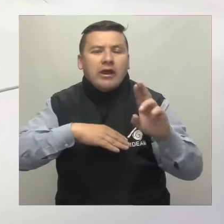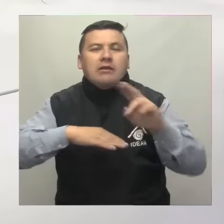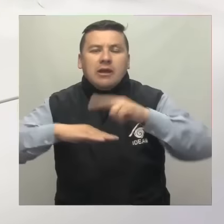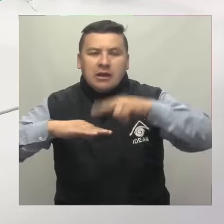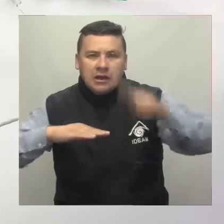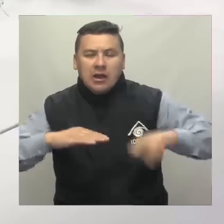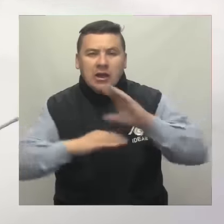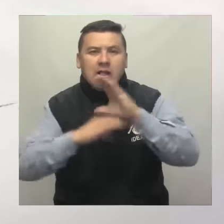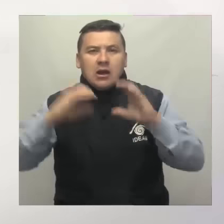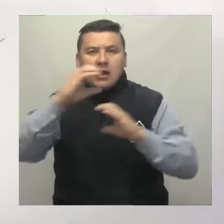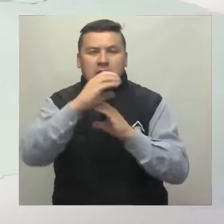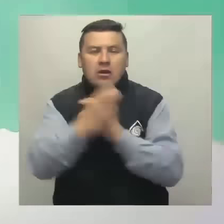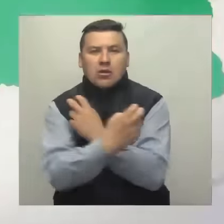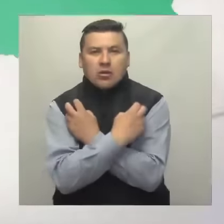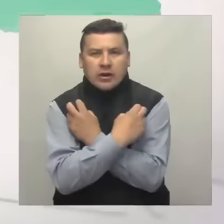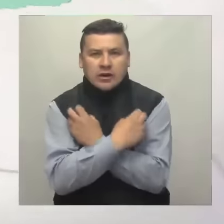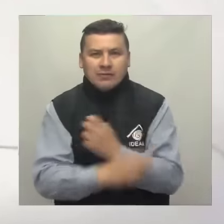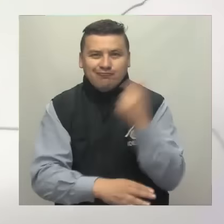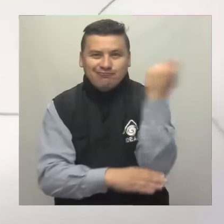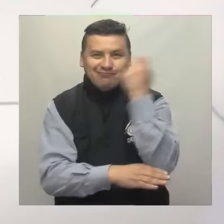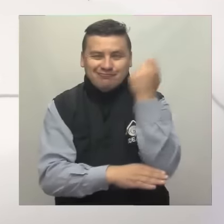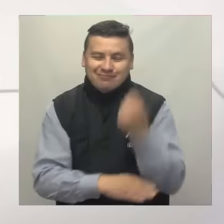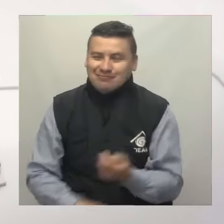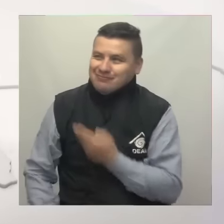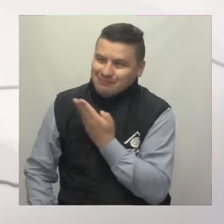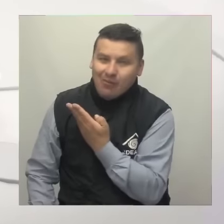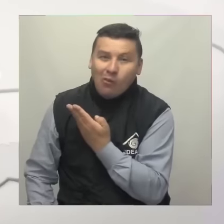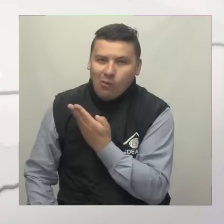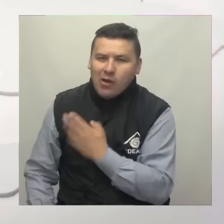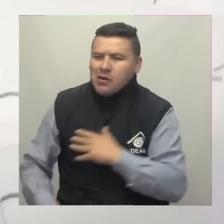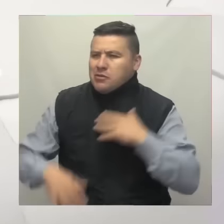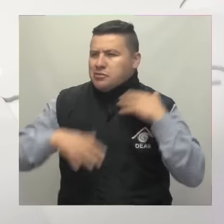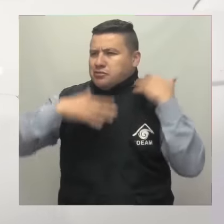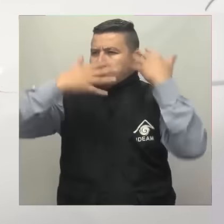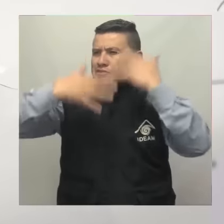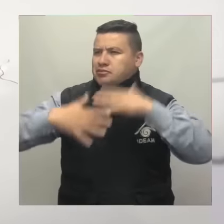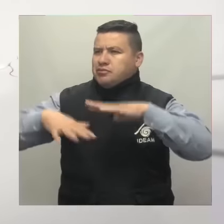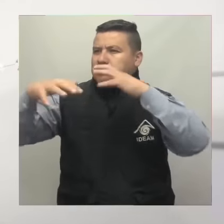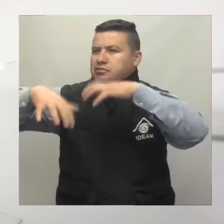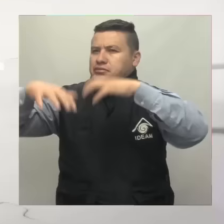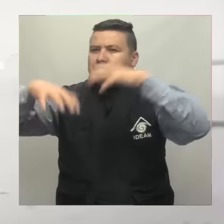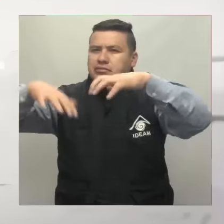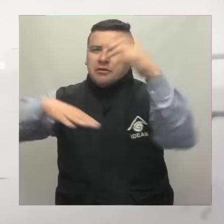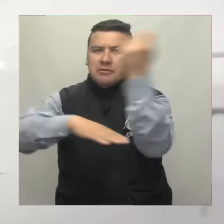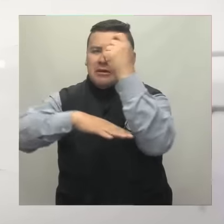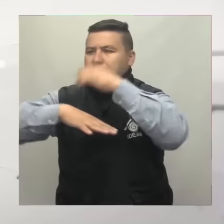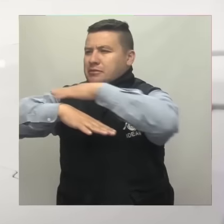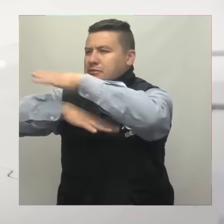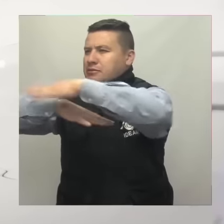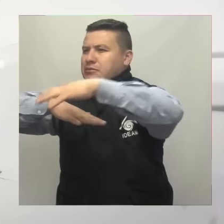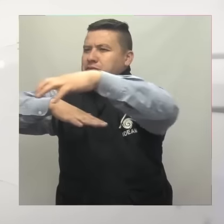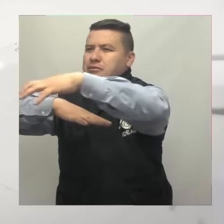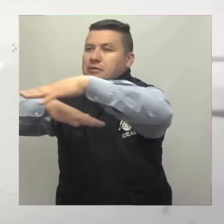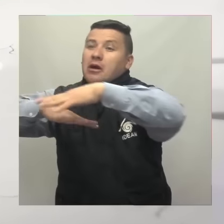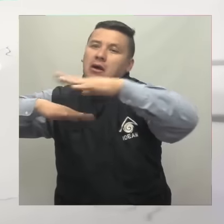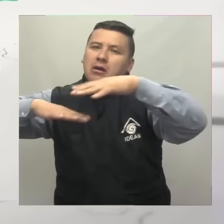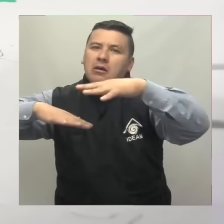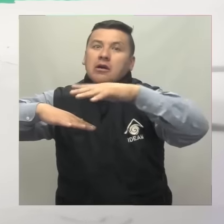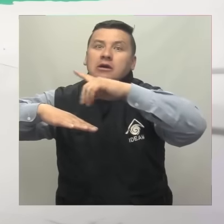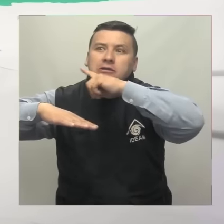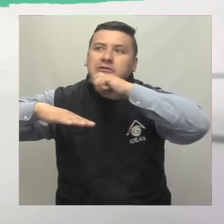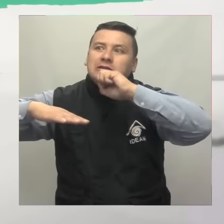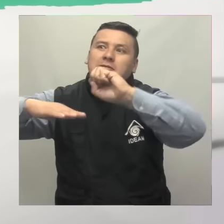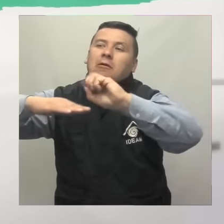Cauca y Huila Sobre los llanos orientales tenemos lloviznas ligeras en sectores del Meeta El resto del territorio tendrá cielos